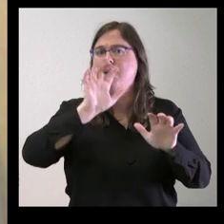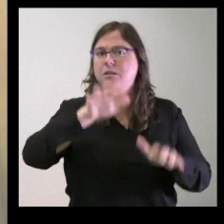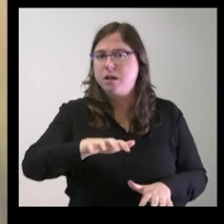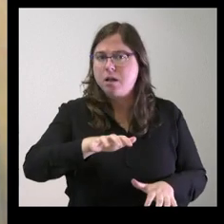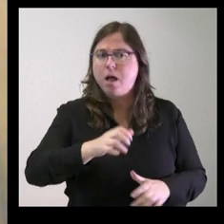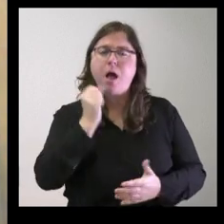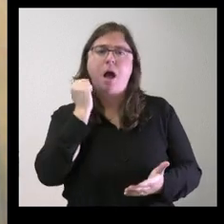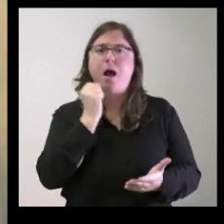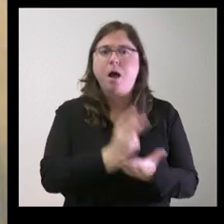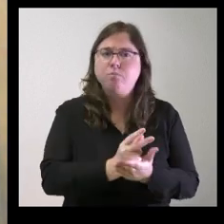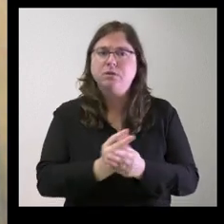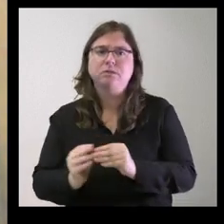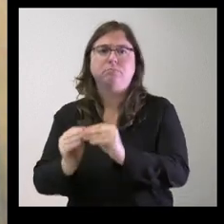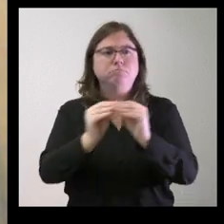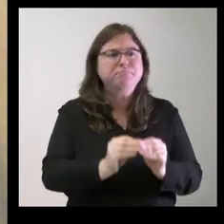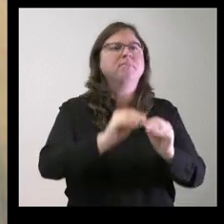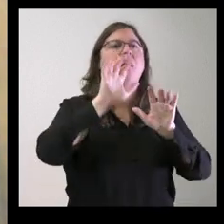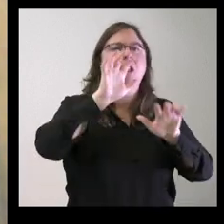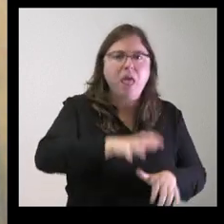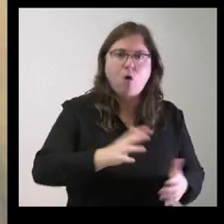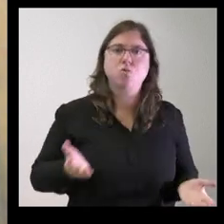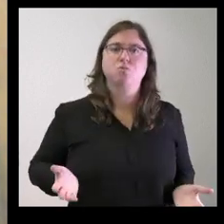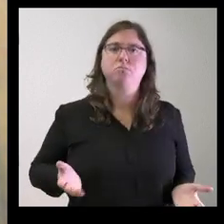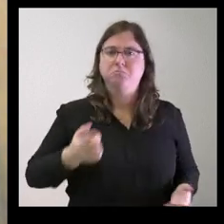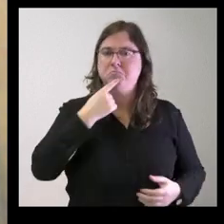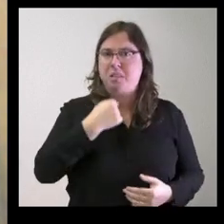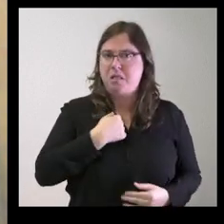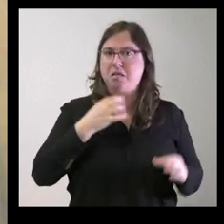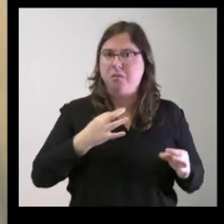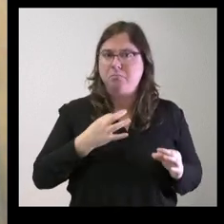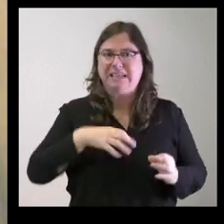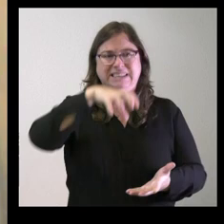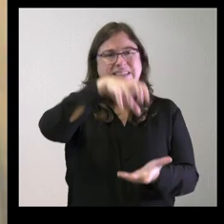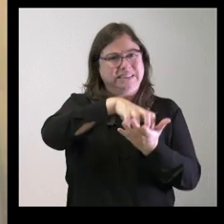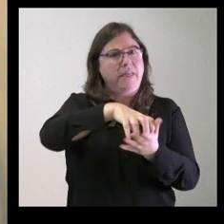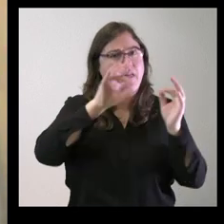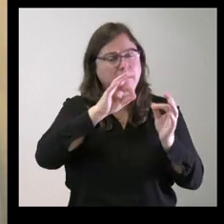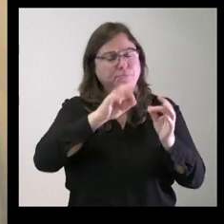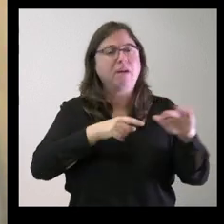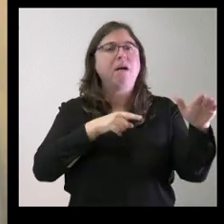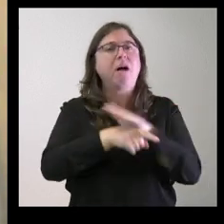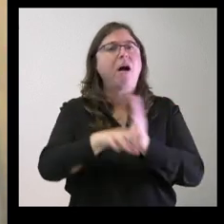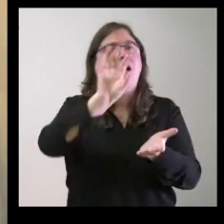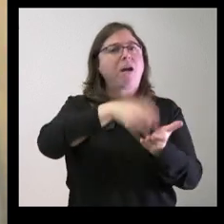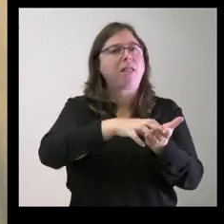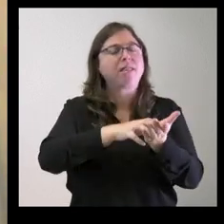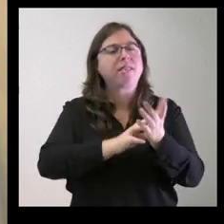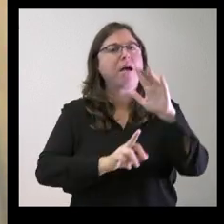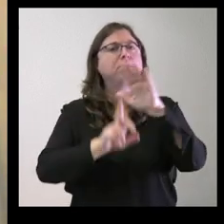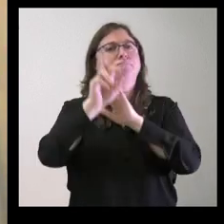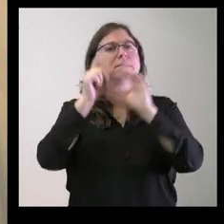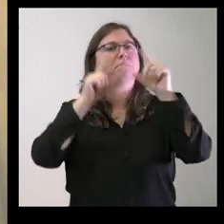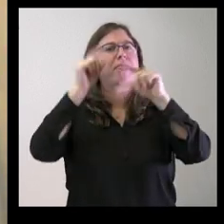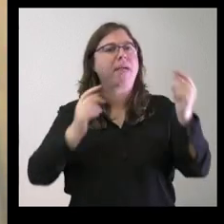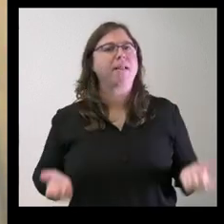apostaba exactamente por León y únicamente como sede para acoger la agencia espacial no sé qué es lo que ha pasado en